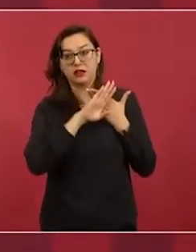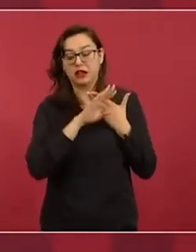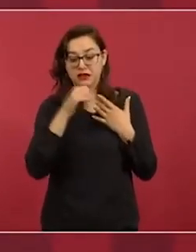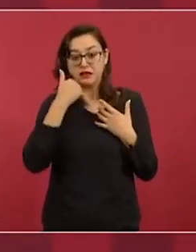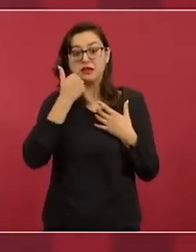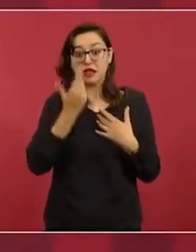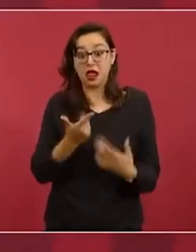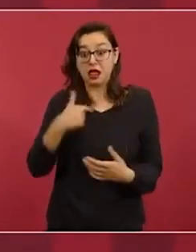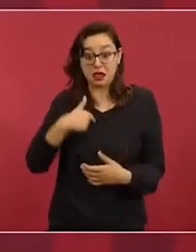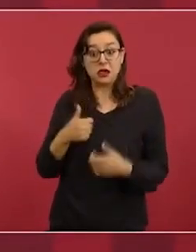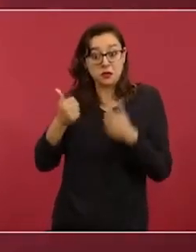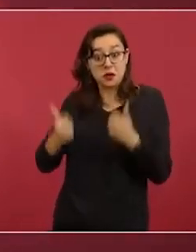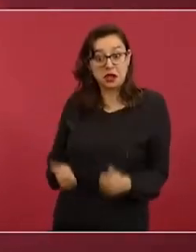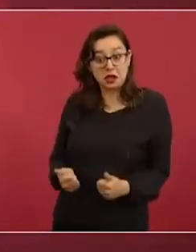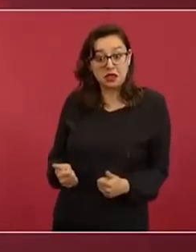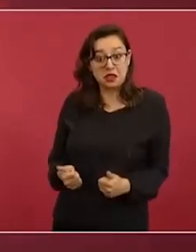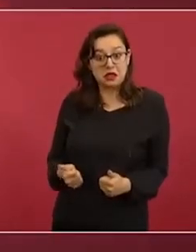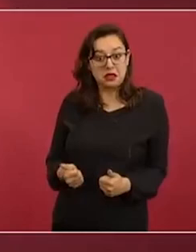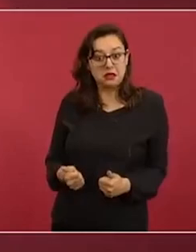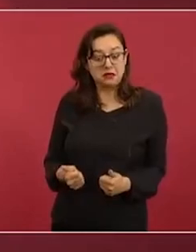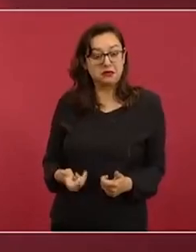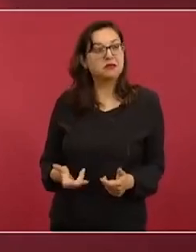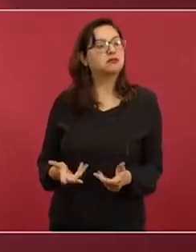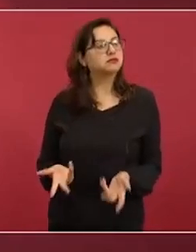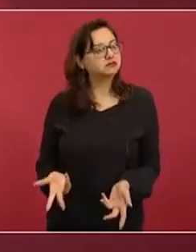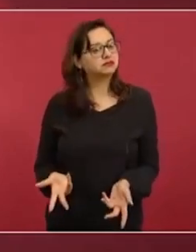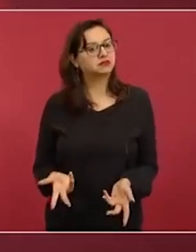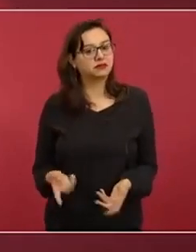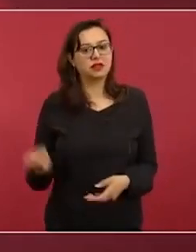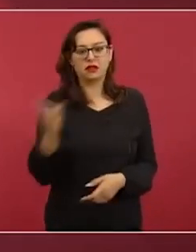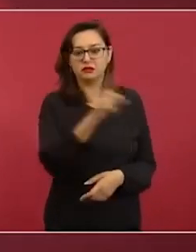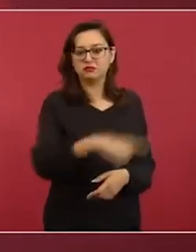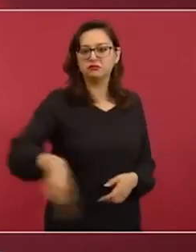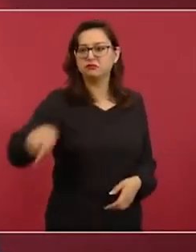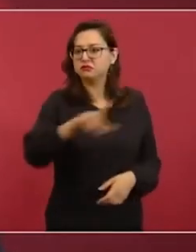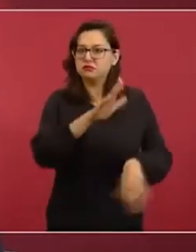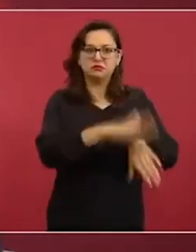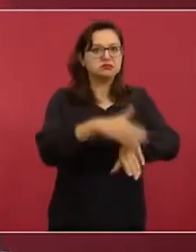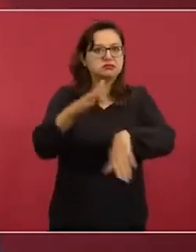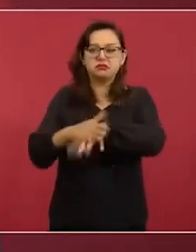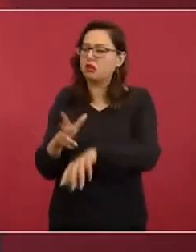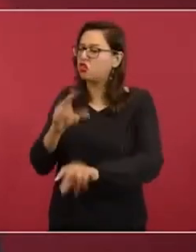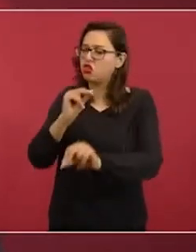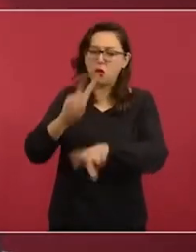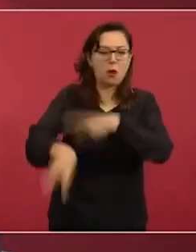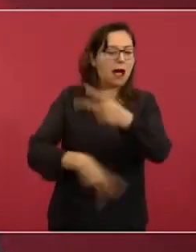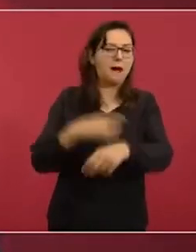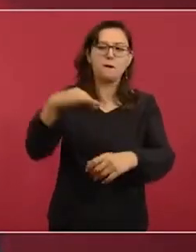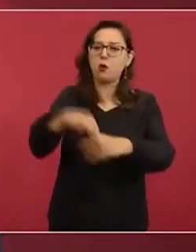quede y por eso dicen que no participen.